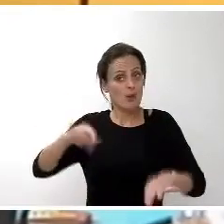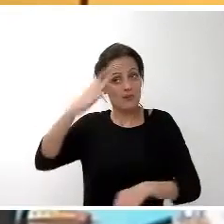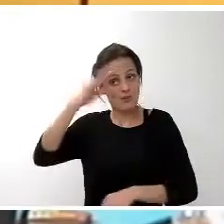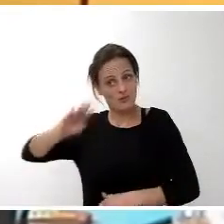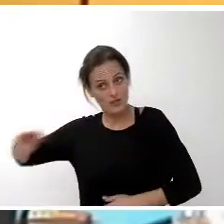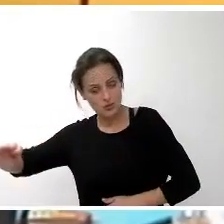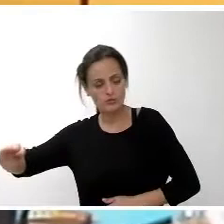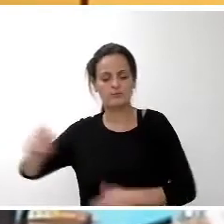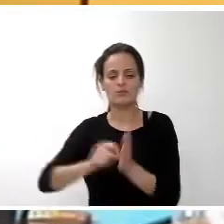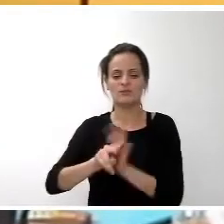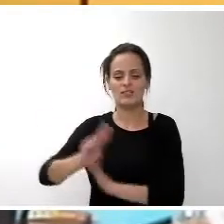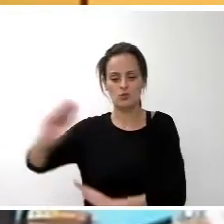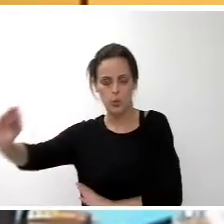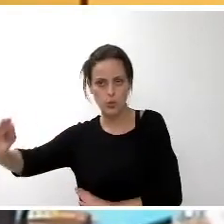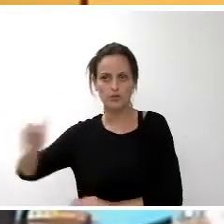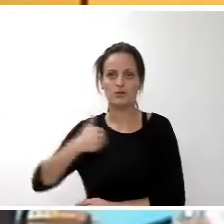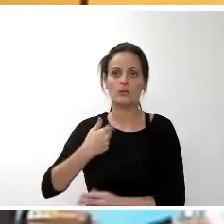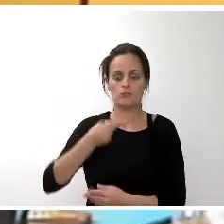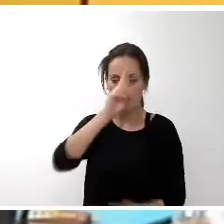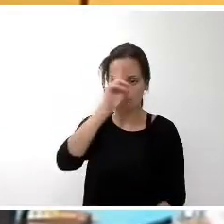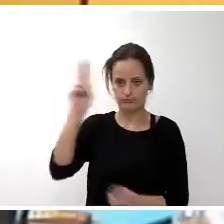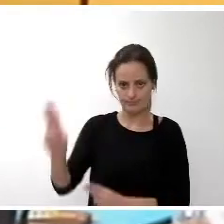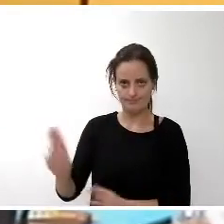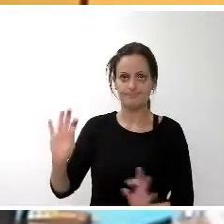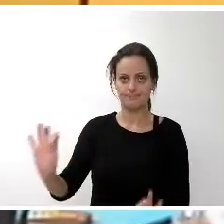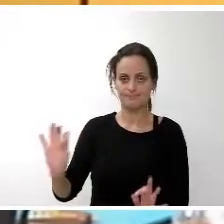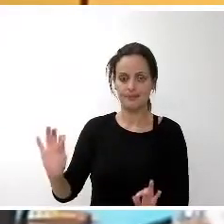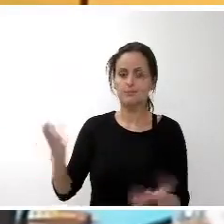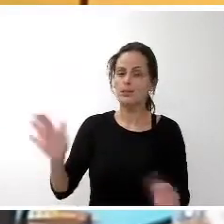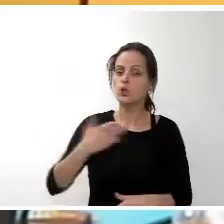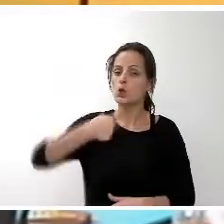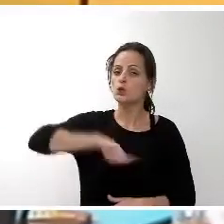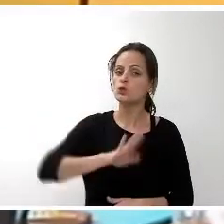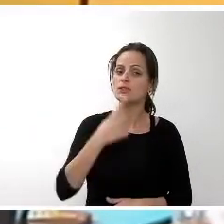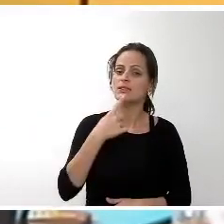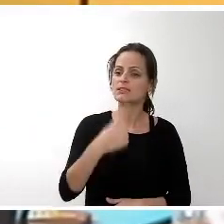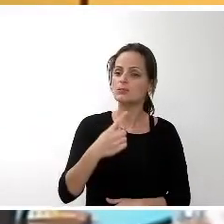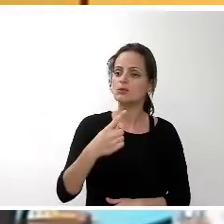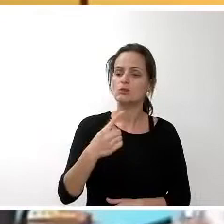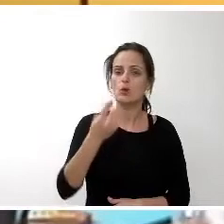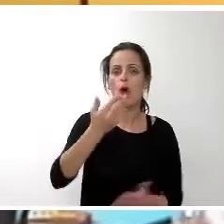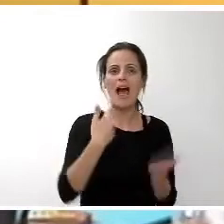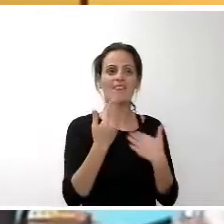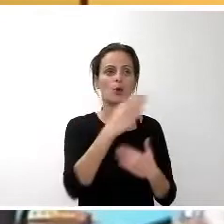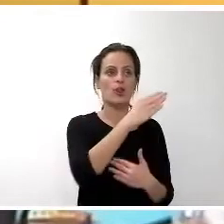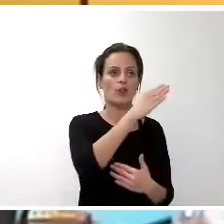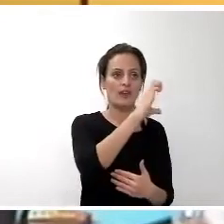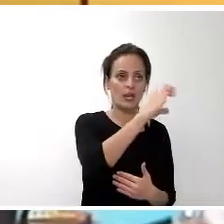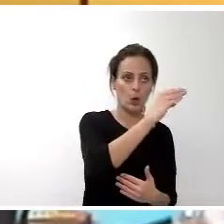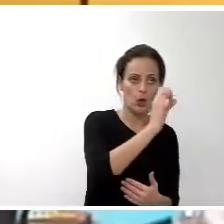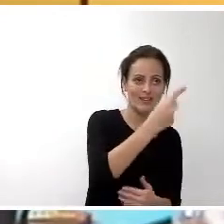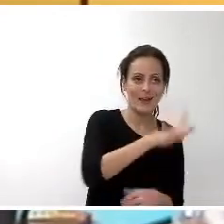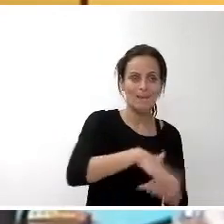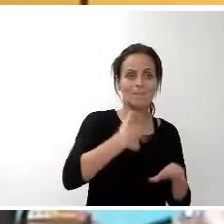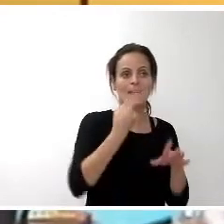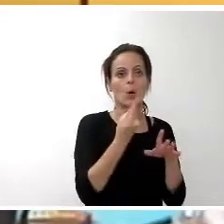planteamiento y es absolutamente respetable. Mire, nosotros hablamos con COE, hablamos con pequeños y medianos comercios, hablamos